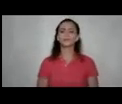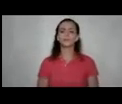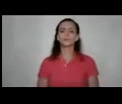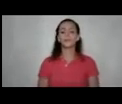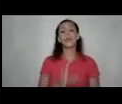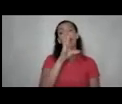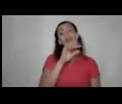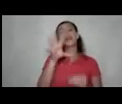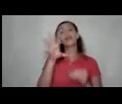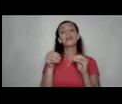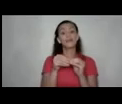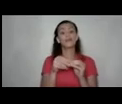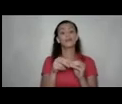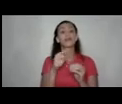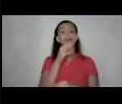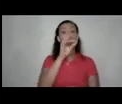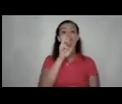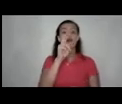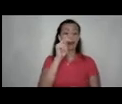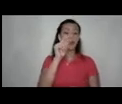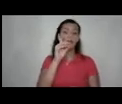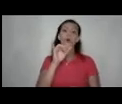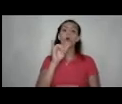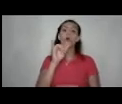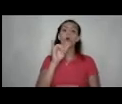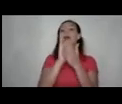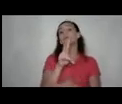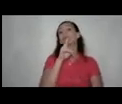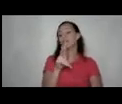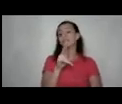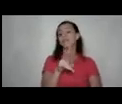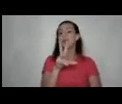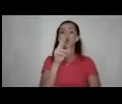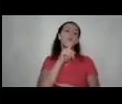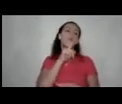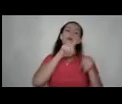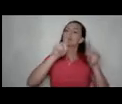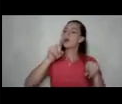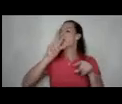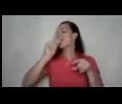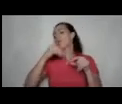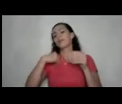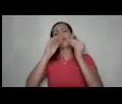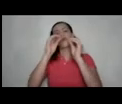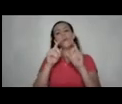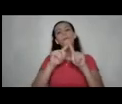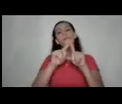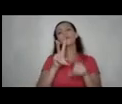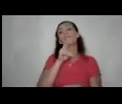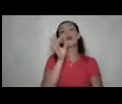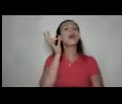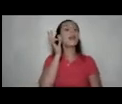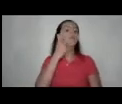Y adicionalmente a lo que Fernando nos cuenta, esto es la realidad, tal vez no es una estadística, tal vez no es un número, pero es la realidad que las mujeres